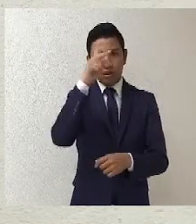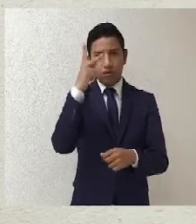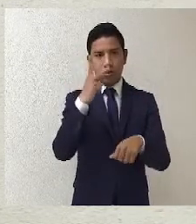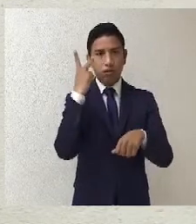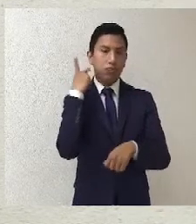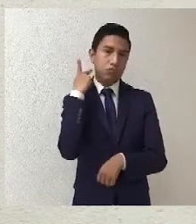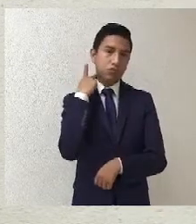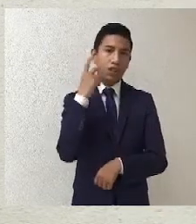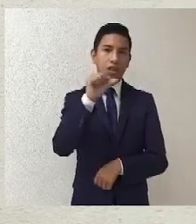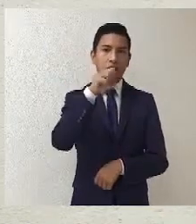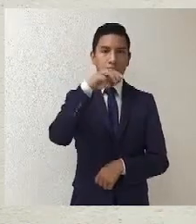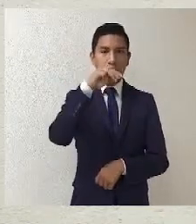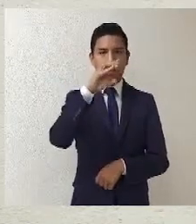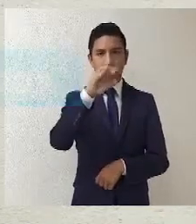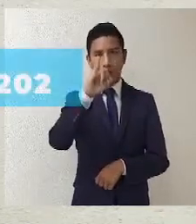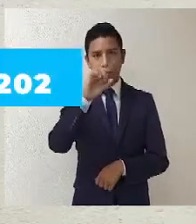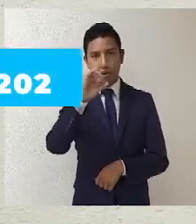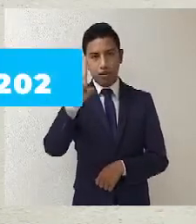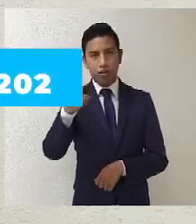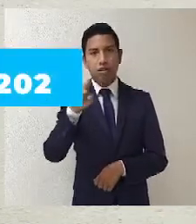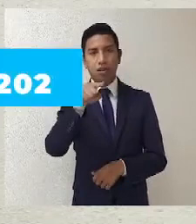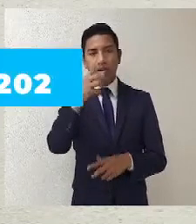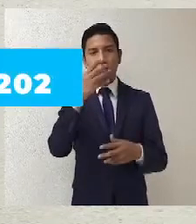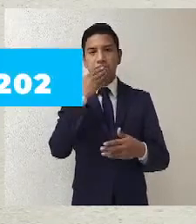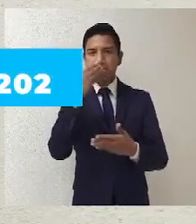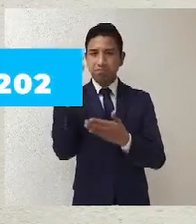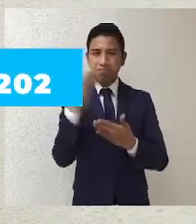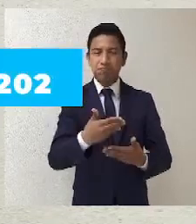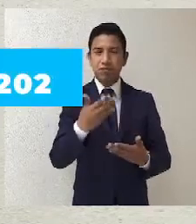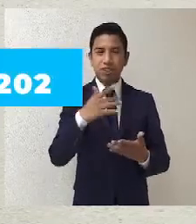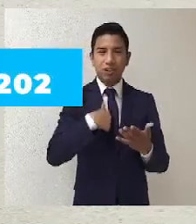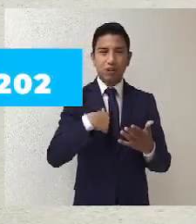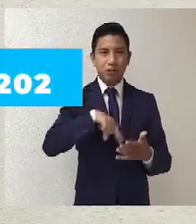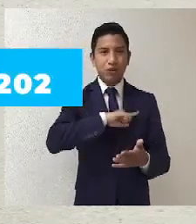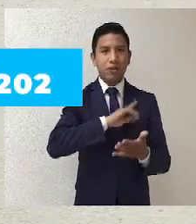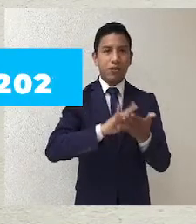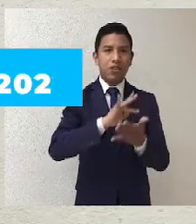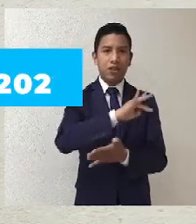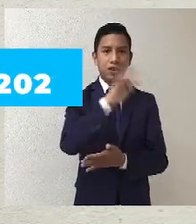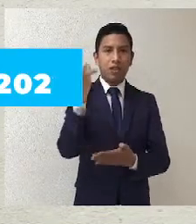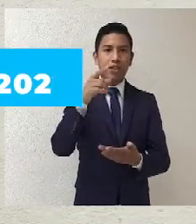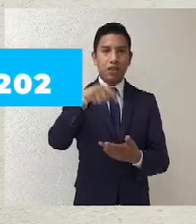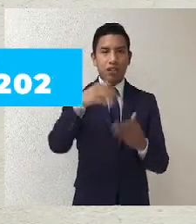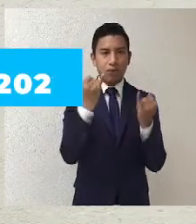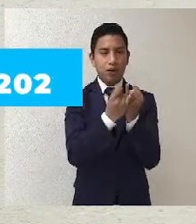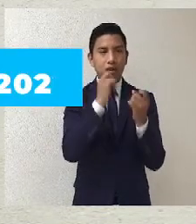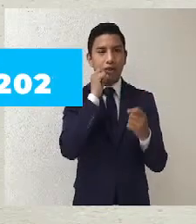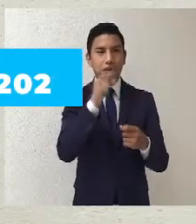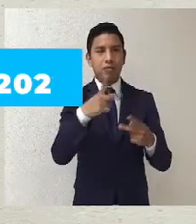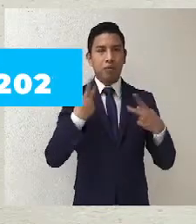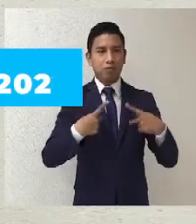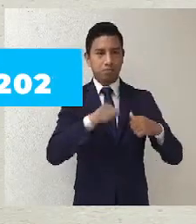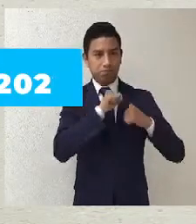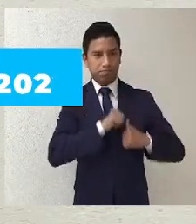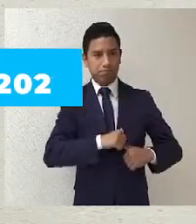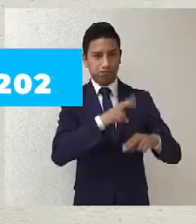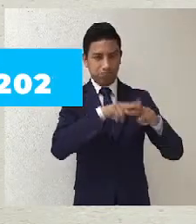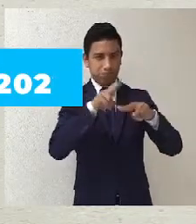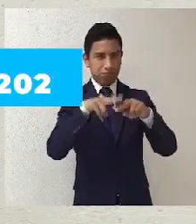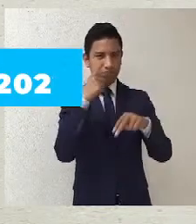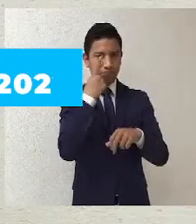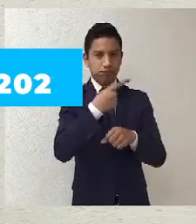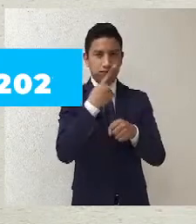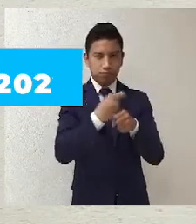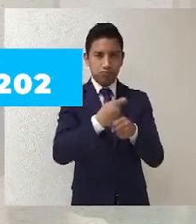We'll be right back. Agradecemos la presencia y saludamos a los integrantes del presidio. En